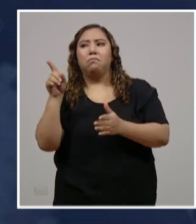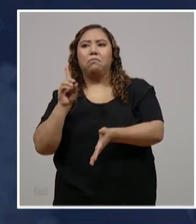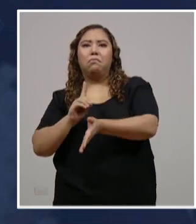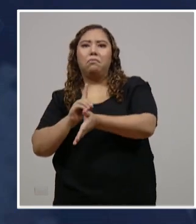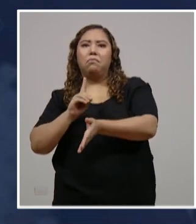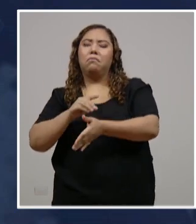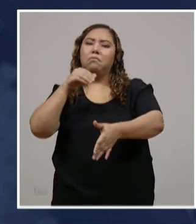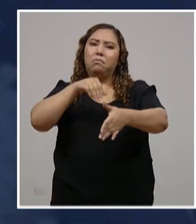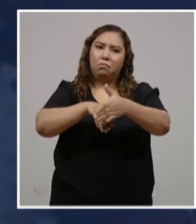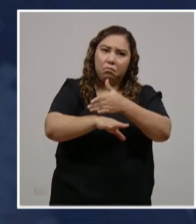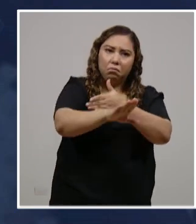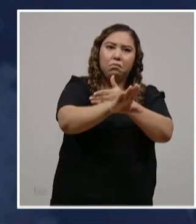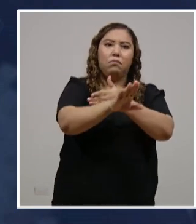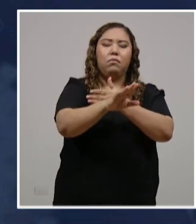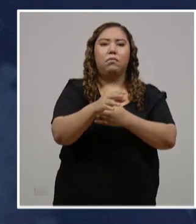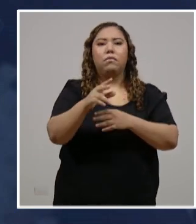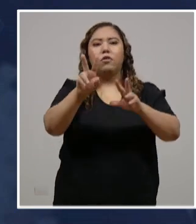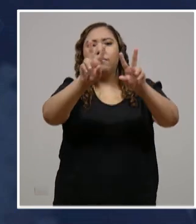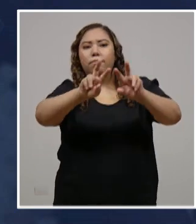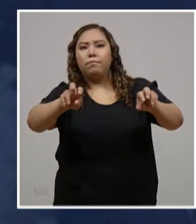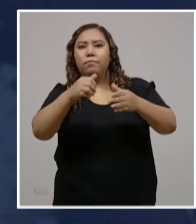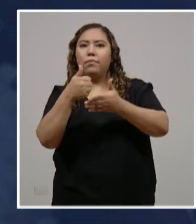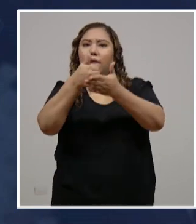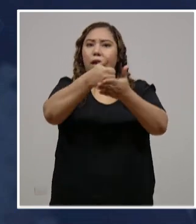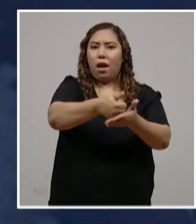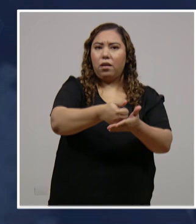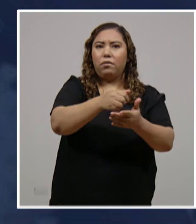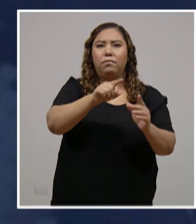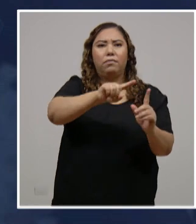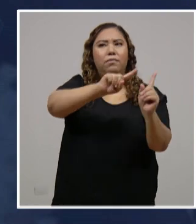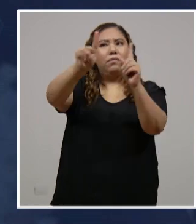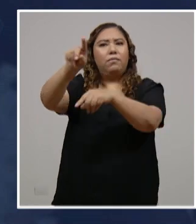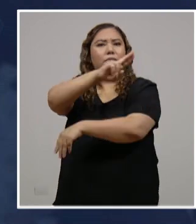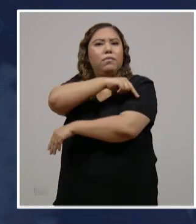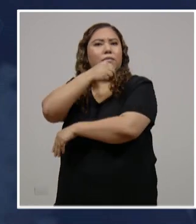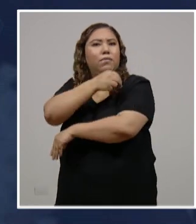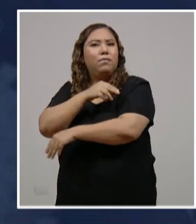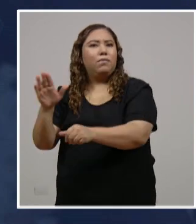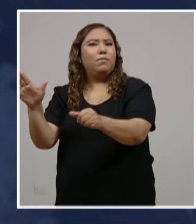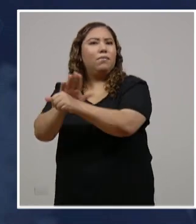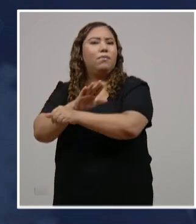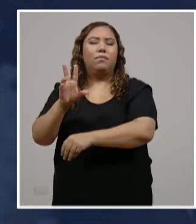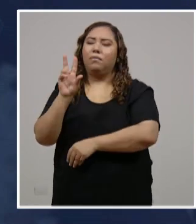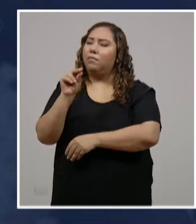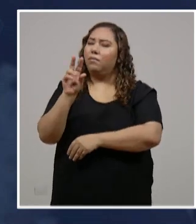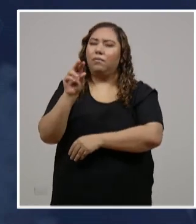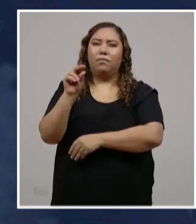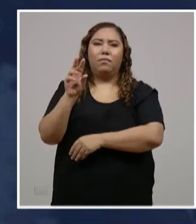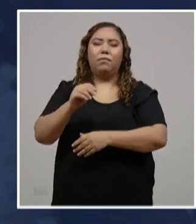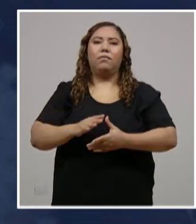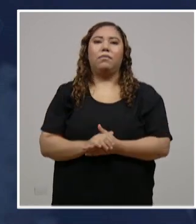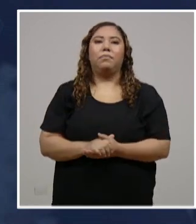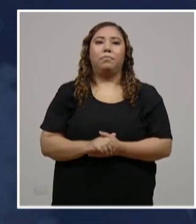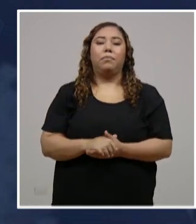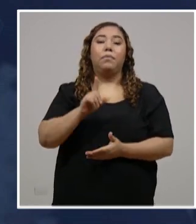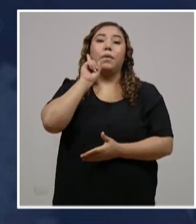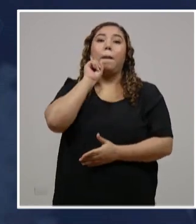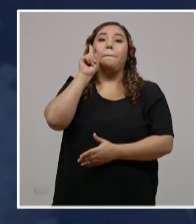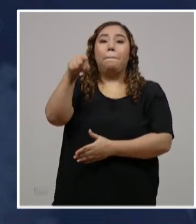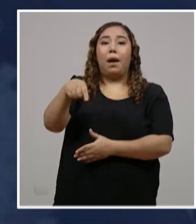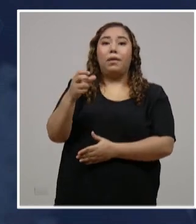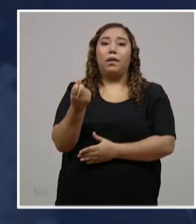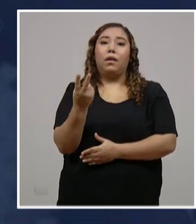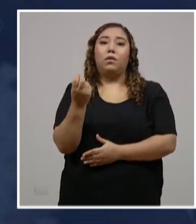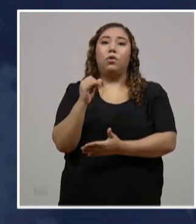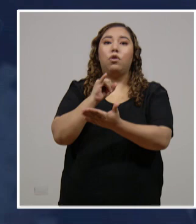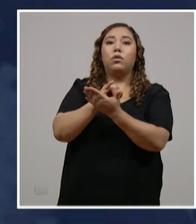hospitales y así usted reciba la atención médica en el tiempo oportuno. El día de mañana, 12 de